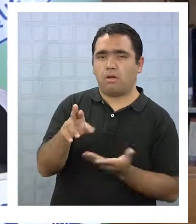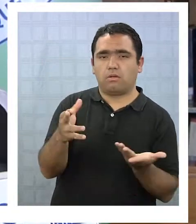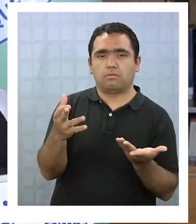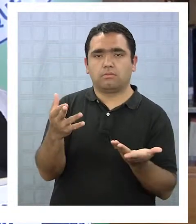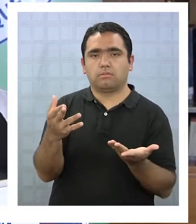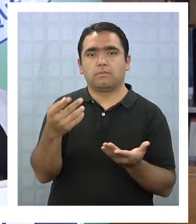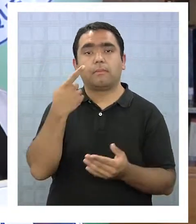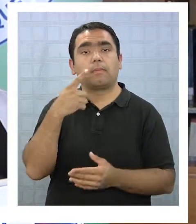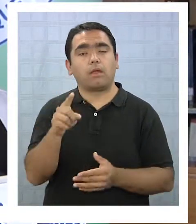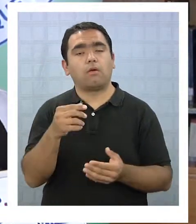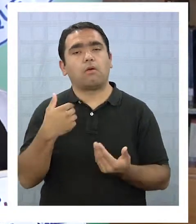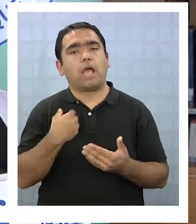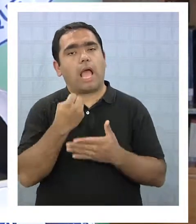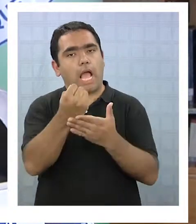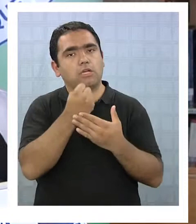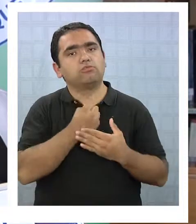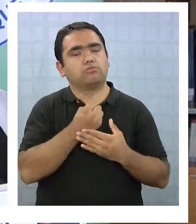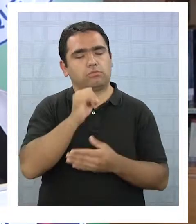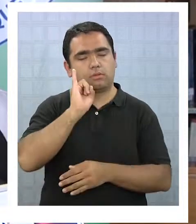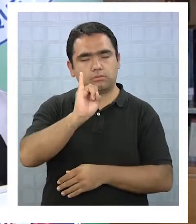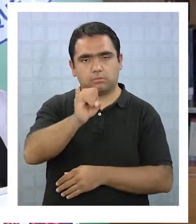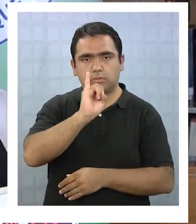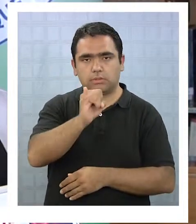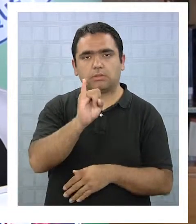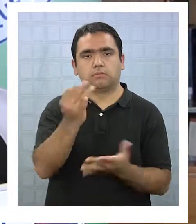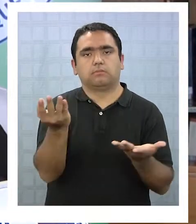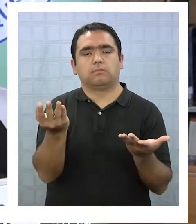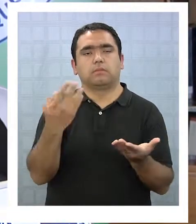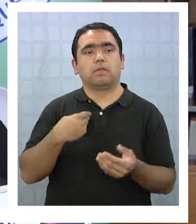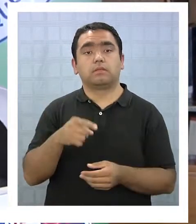si se ha tomado la conducta de administrarla,